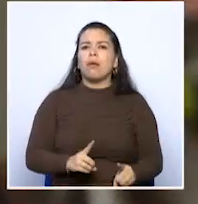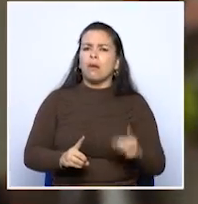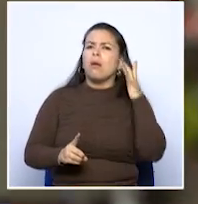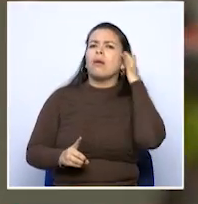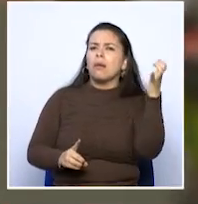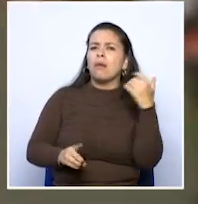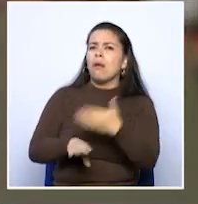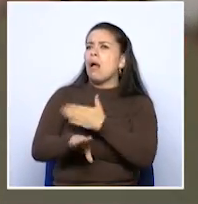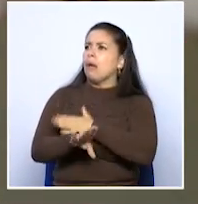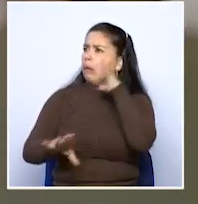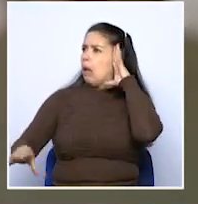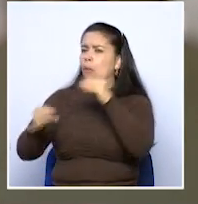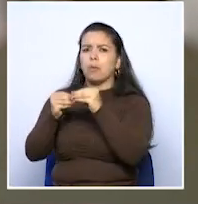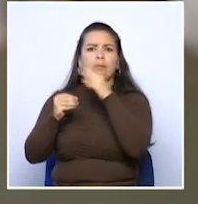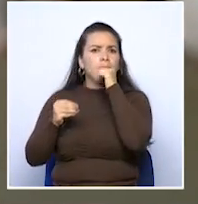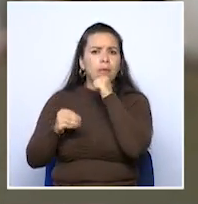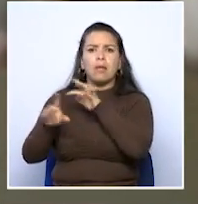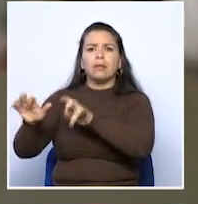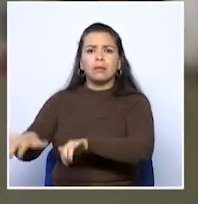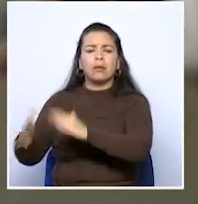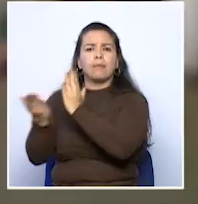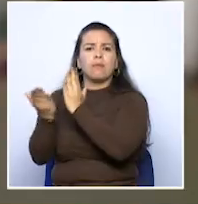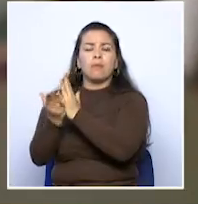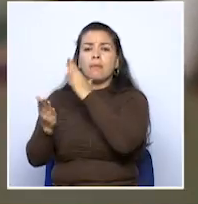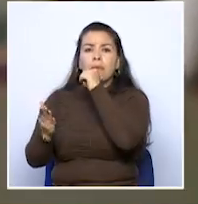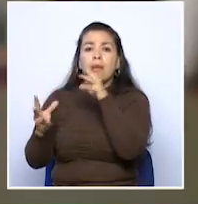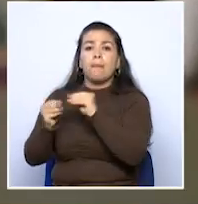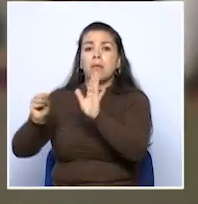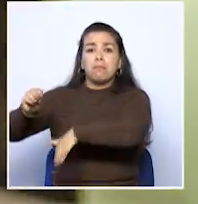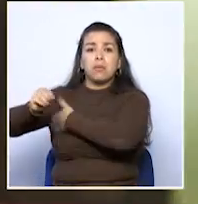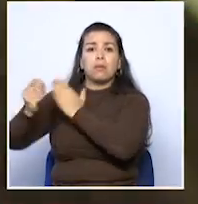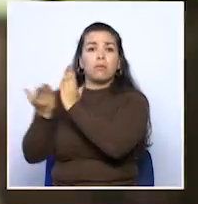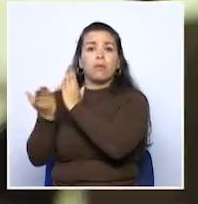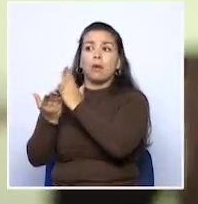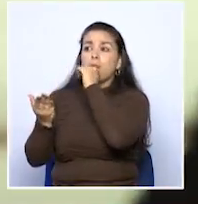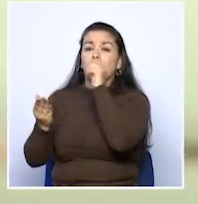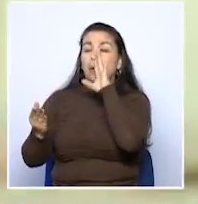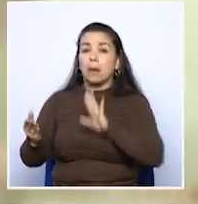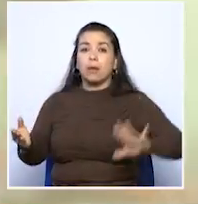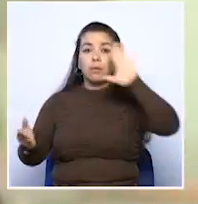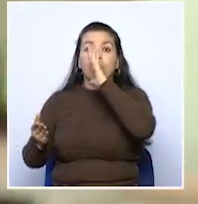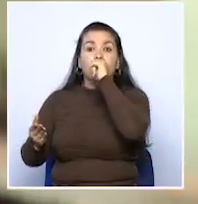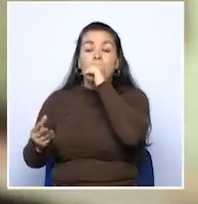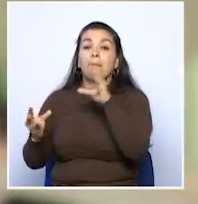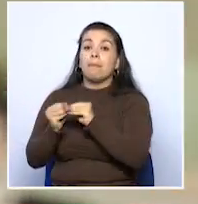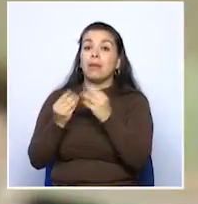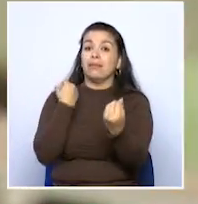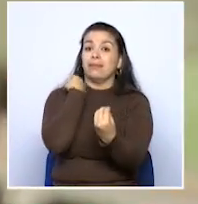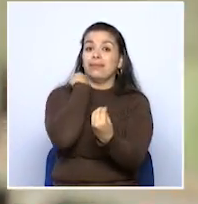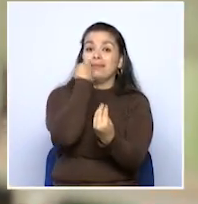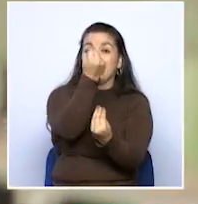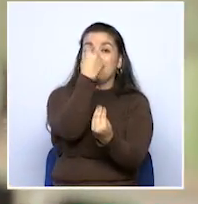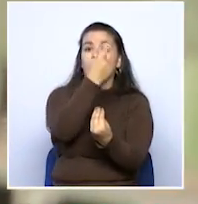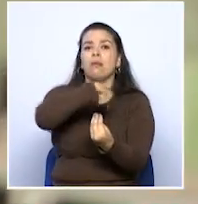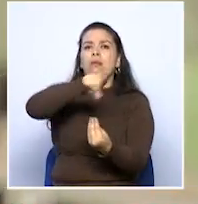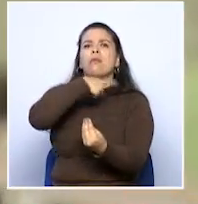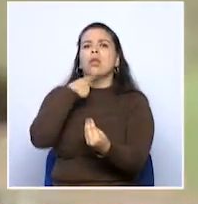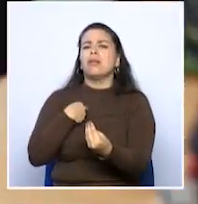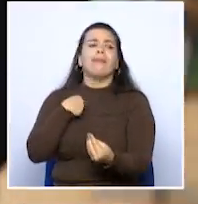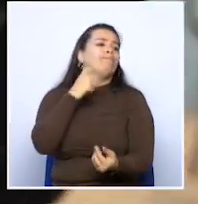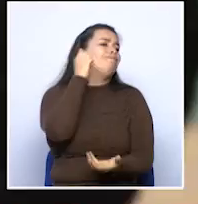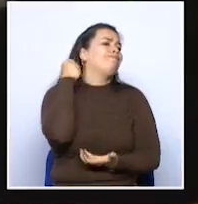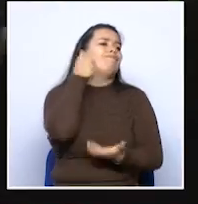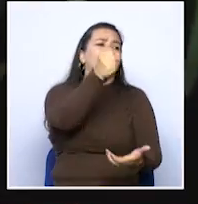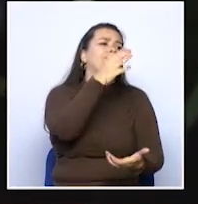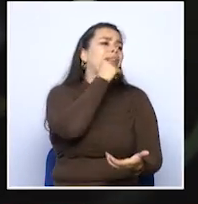de que no se lograron acuerdos con la Secretaría de Educación y el Ministerio de Educación Nacional. Según el sindicato, siempre les dicen que no hay dinero